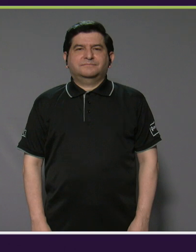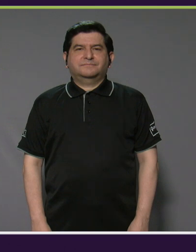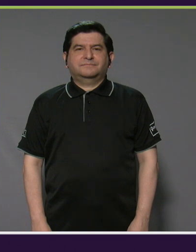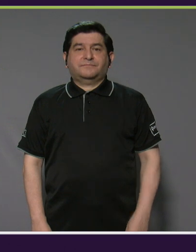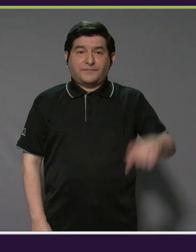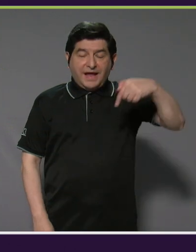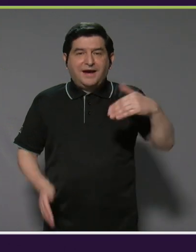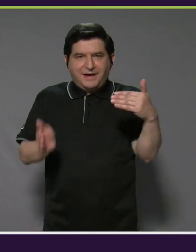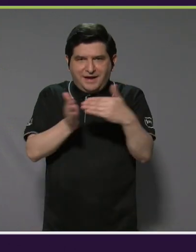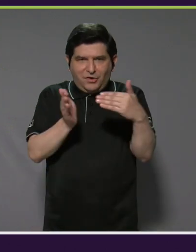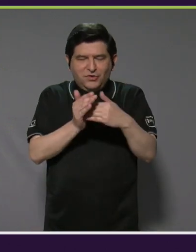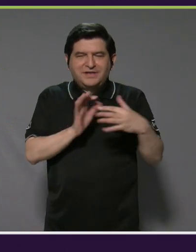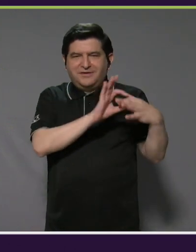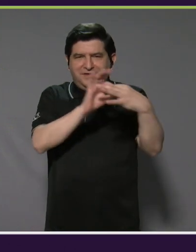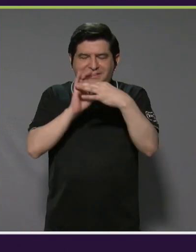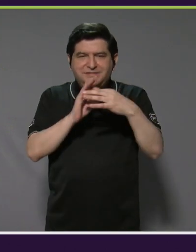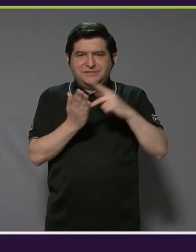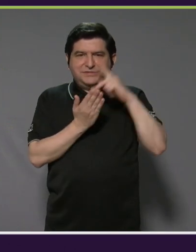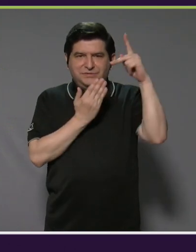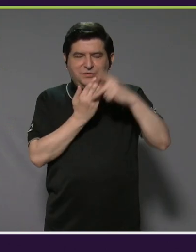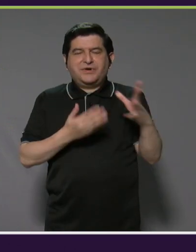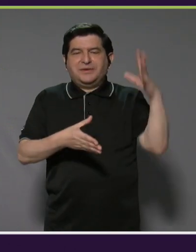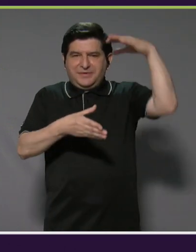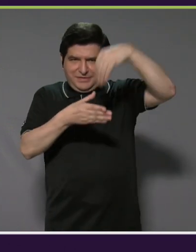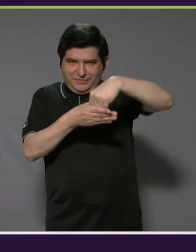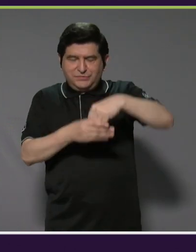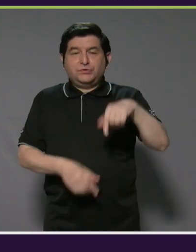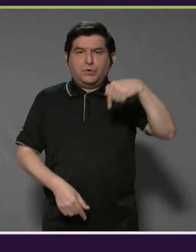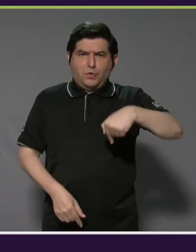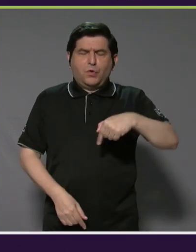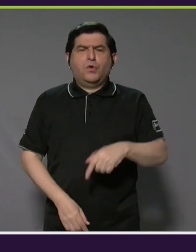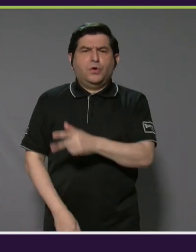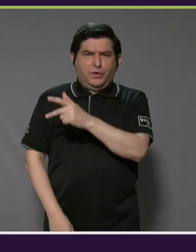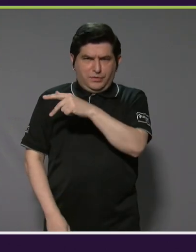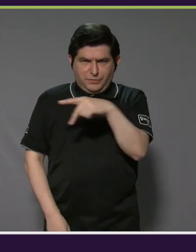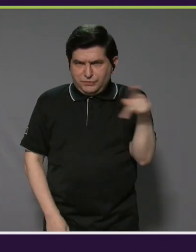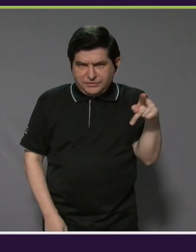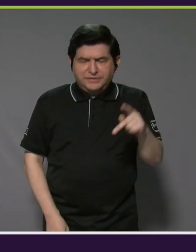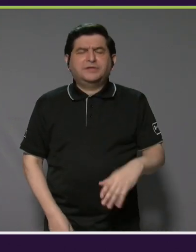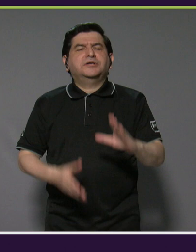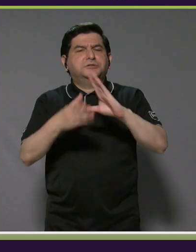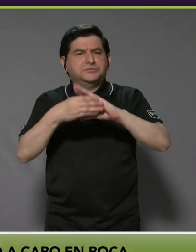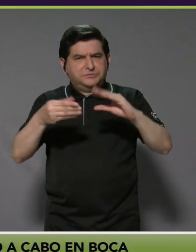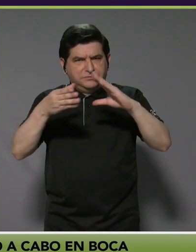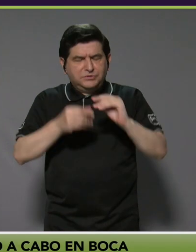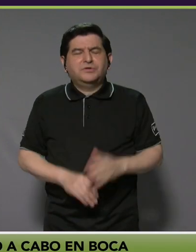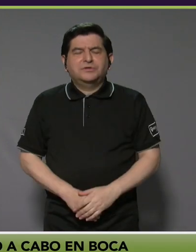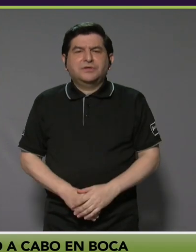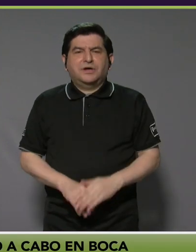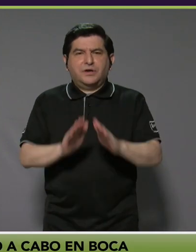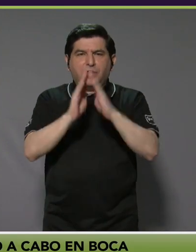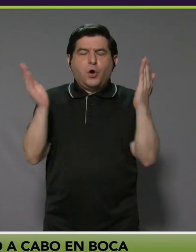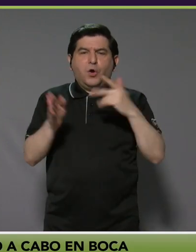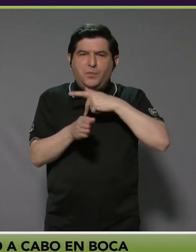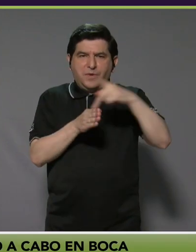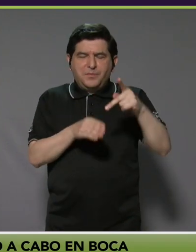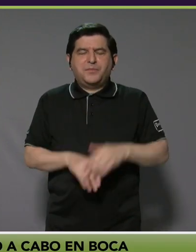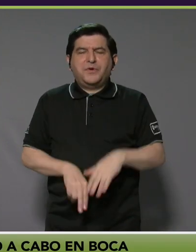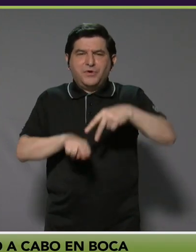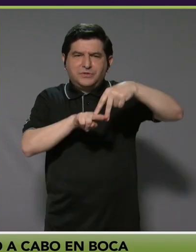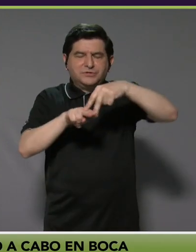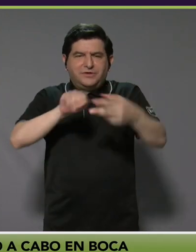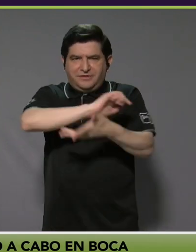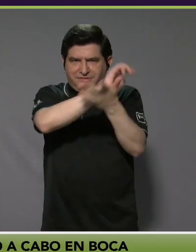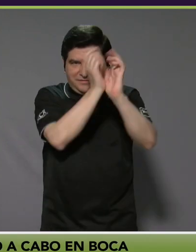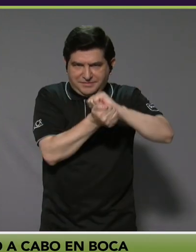Estamos de vuelta en Nexus, el programa de la inclusión. Hoy estamos en el puerto para contarles sobre el Open Pro of Adaptive